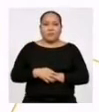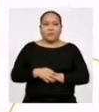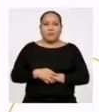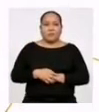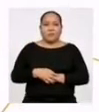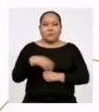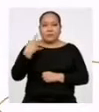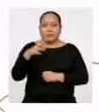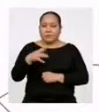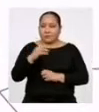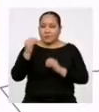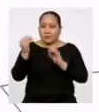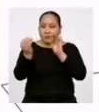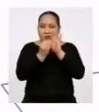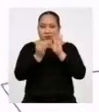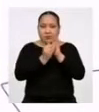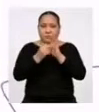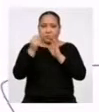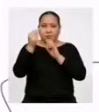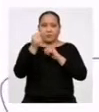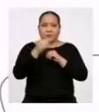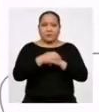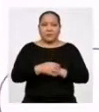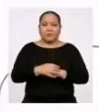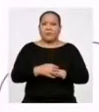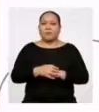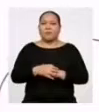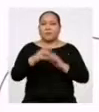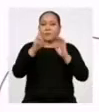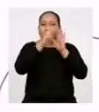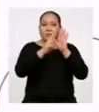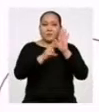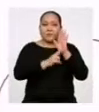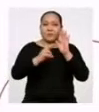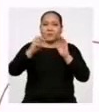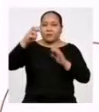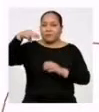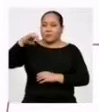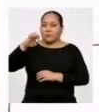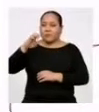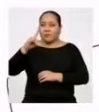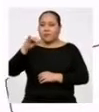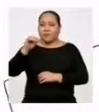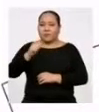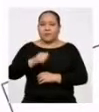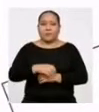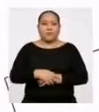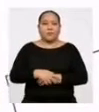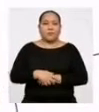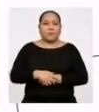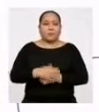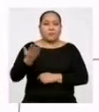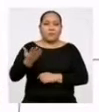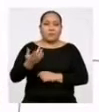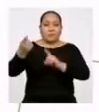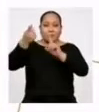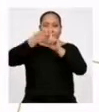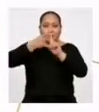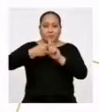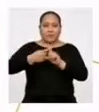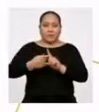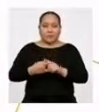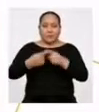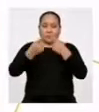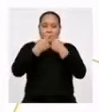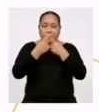Hemos llegado al momento de aplicar nuestra fórmula de la media o promedio aritmético, que es la suma de la